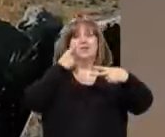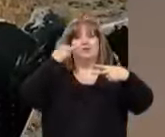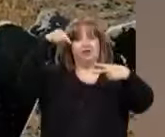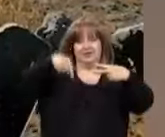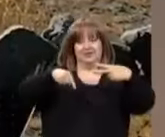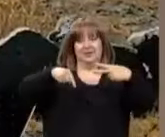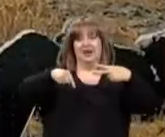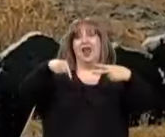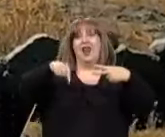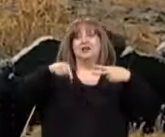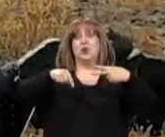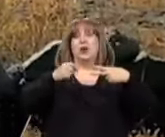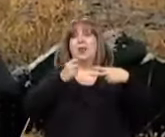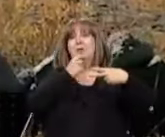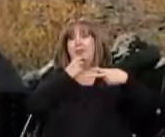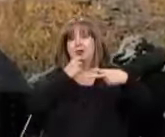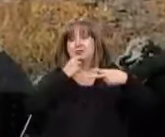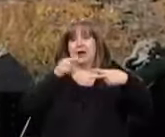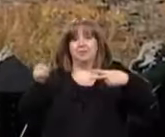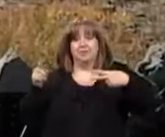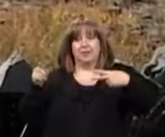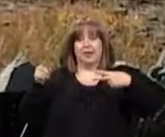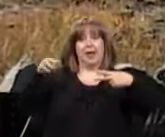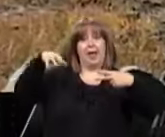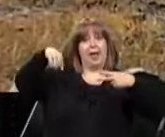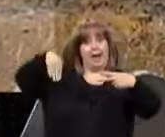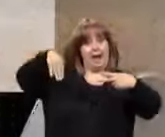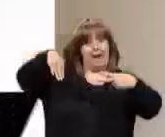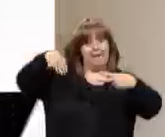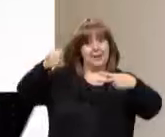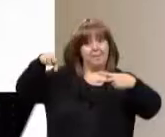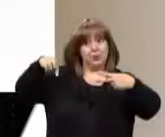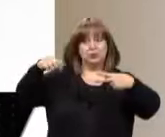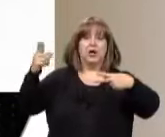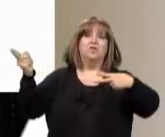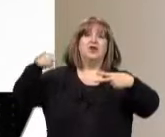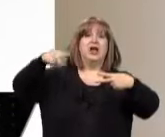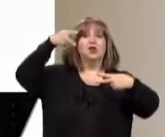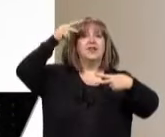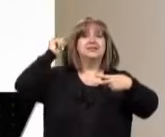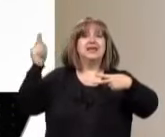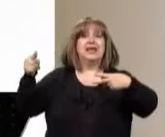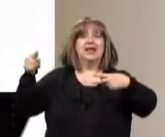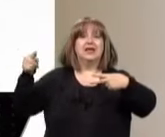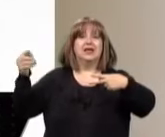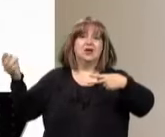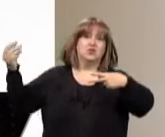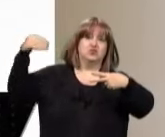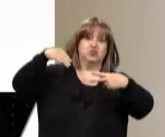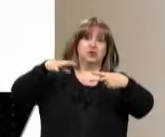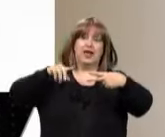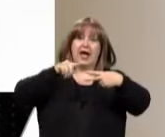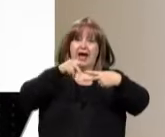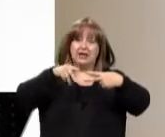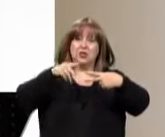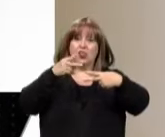a esa tribu que tenía otra nomenclatura. Interesante historia para seguir desarrollando, ¿no? Y para tomar el conocimiento, que es lo que muchas personas en Mendocino